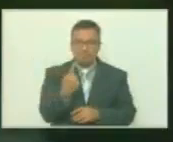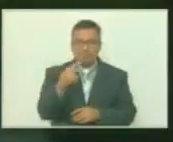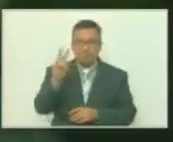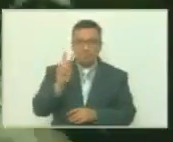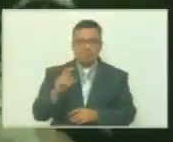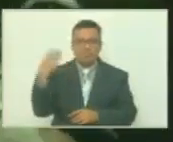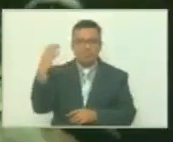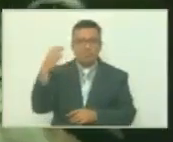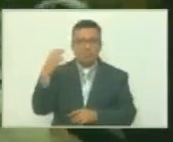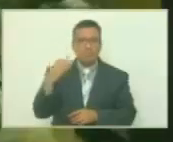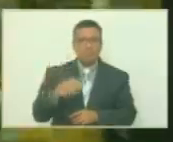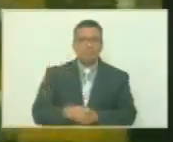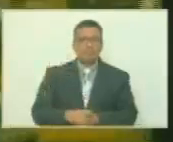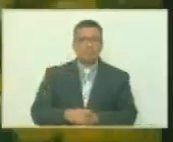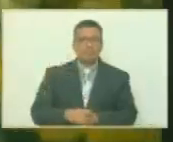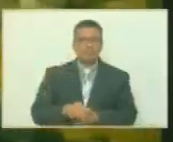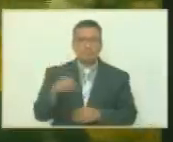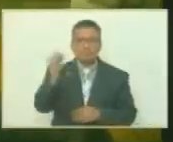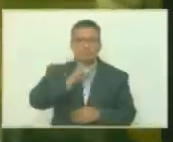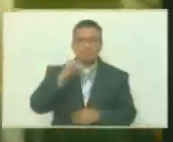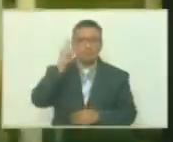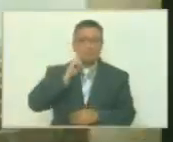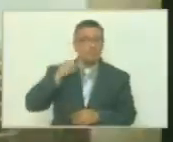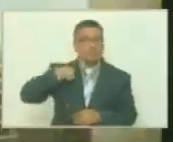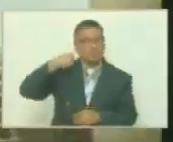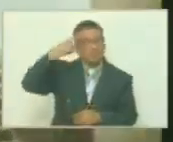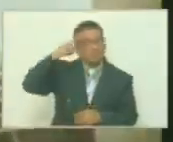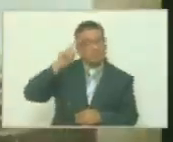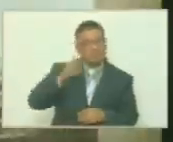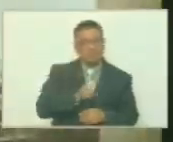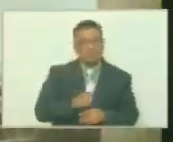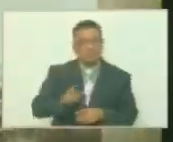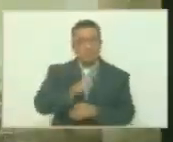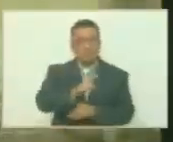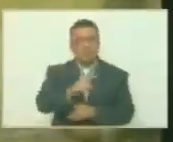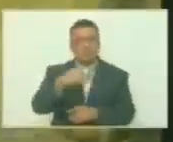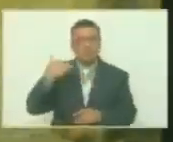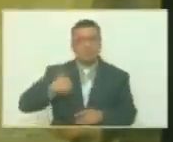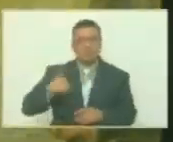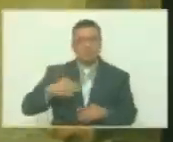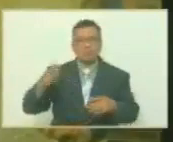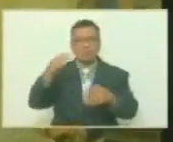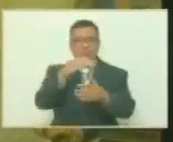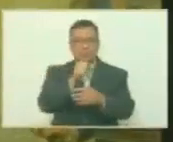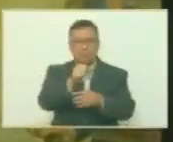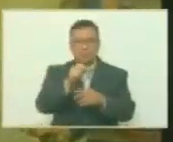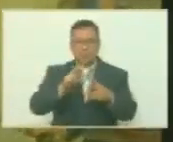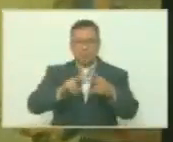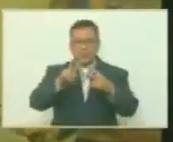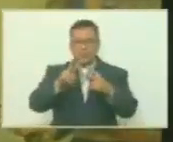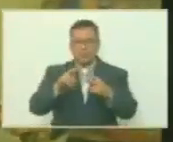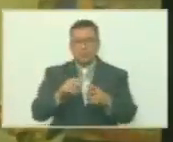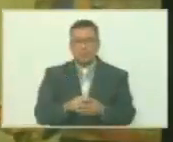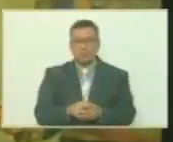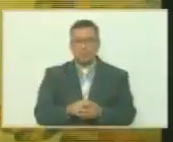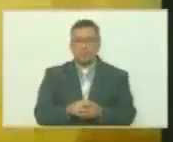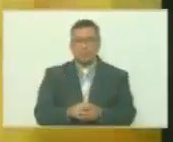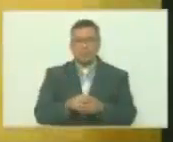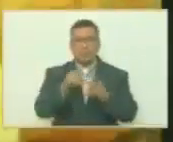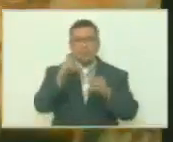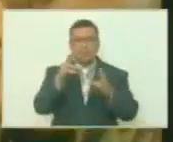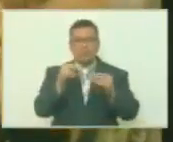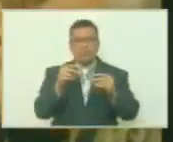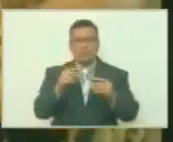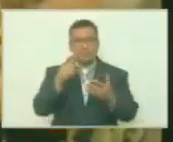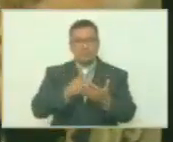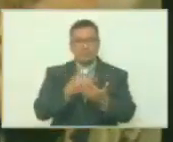Caracas y Simón Bolívar que casi llegó al río de la plata que consiguieron allá en el medio del mundo el